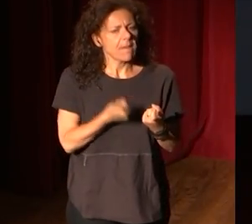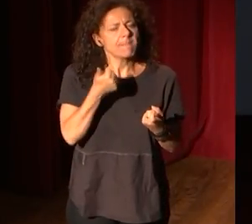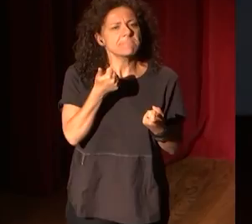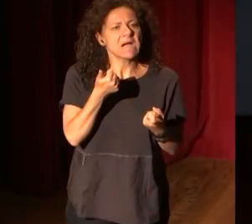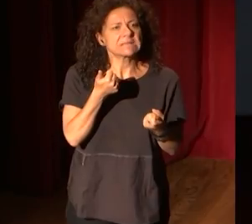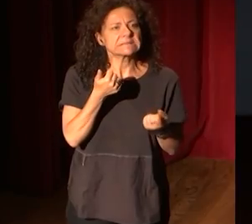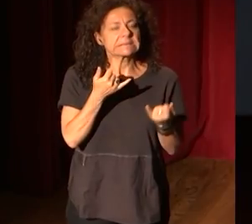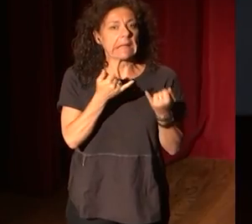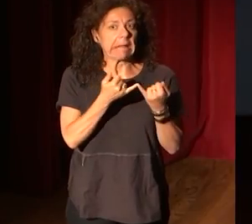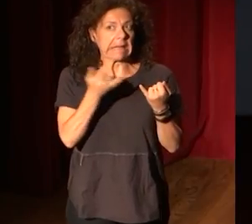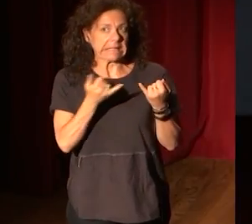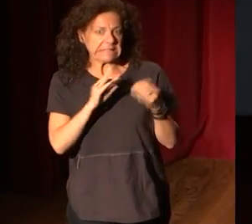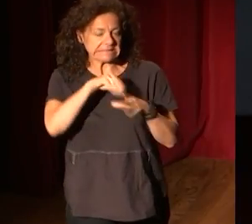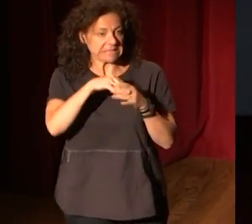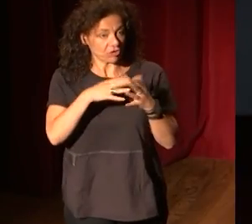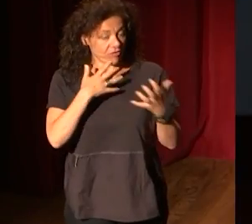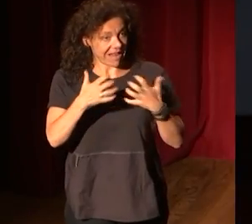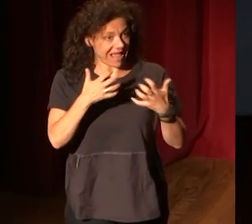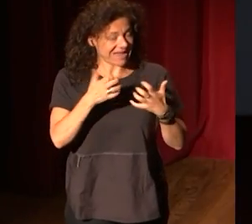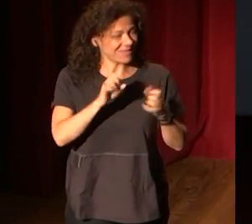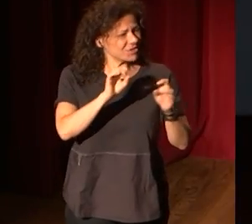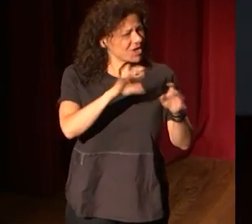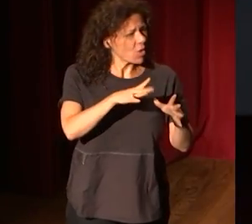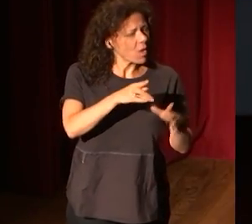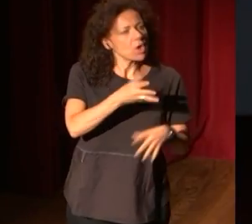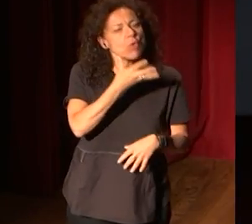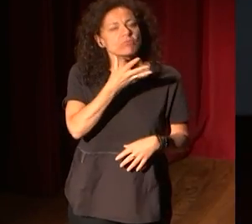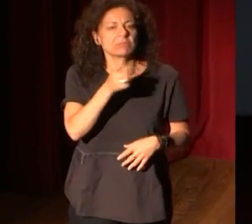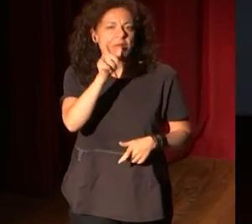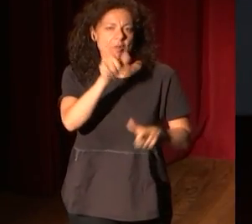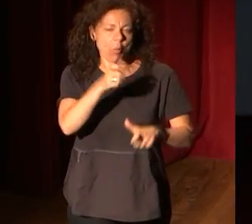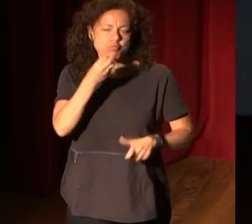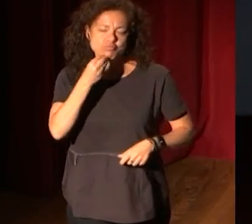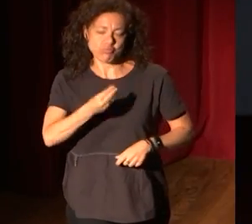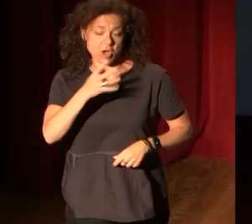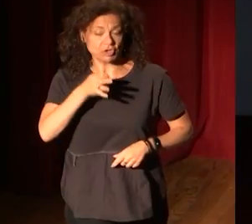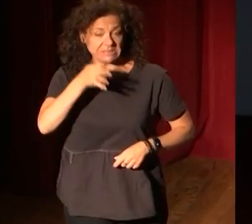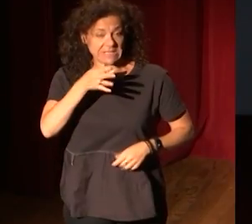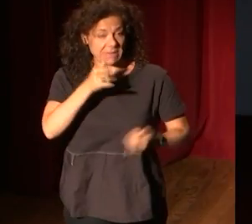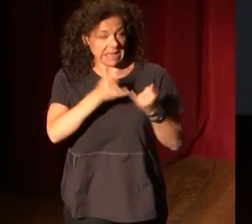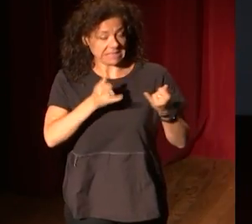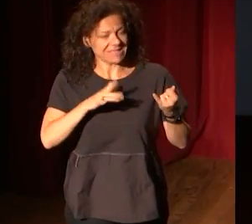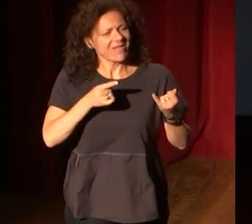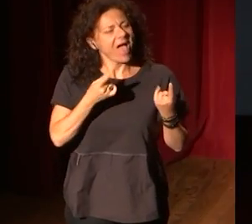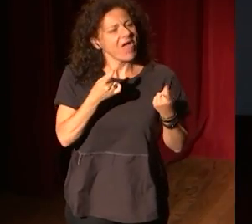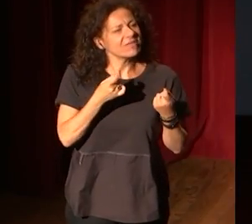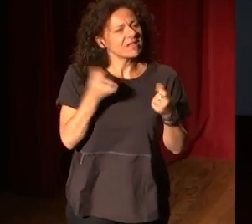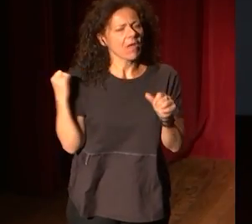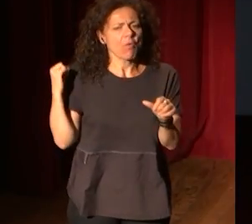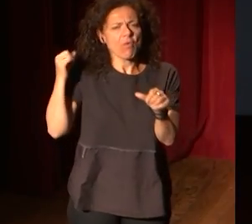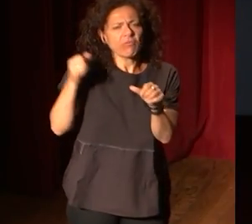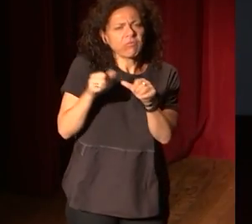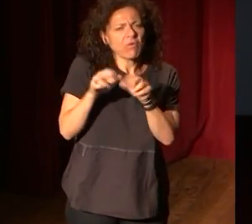crisis como historiador del arte, como los buenos siempre están en crisis, y entonces decía, es necesario hacer una geografía del arte,